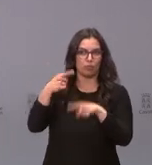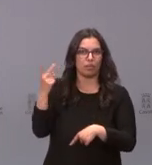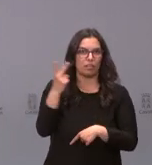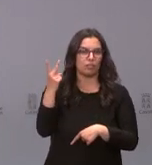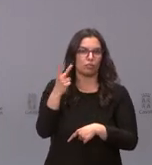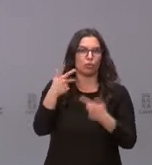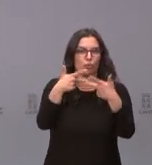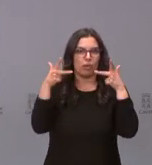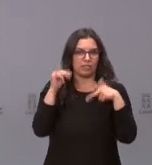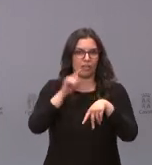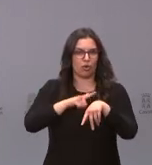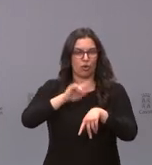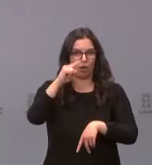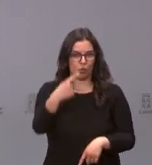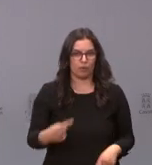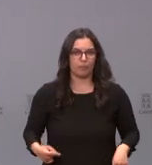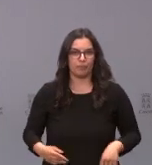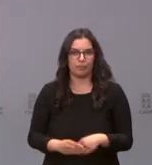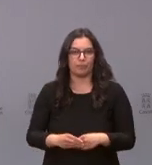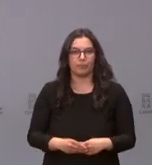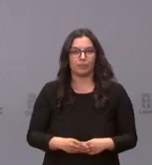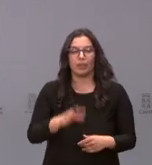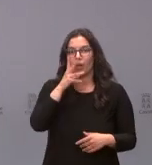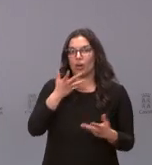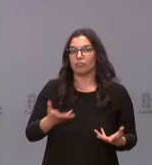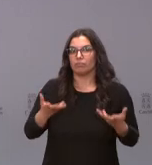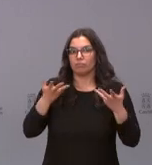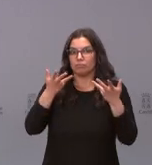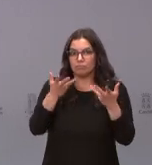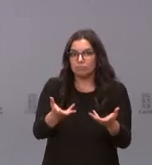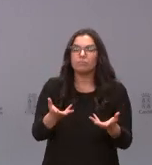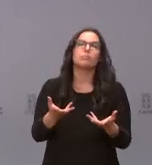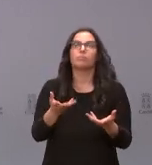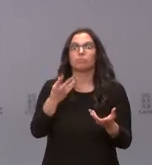una y ahora quedamos a su disposición para todas las preguntas que nos quieran hacer.